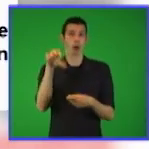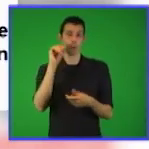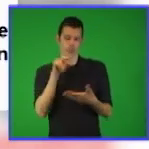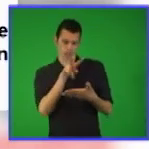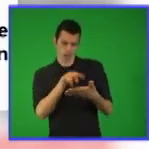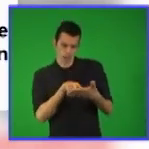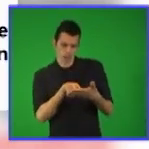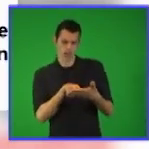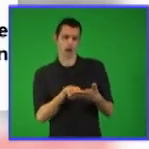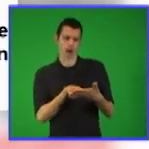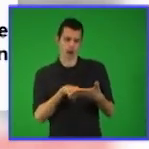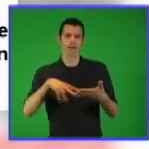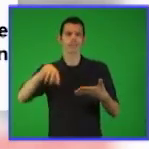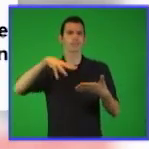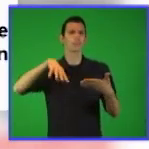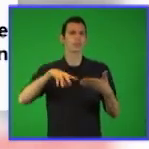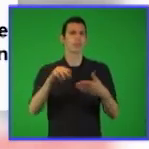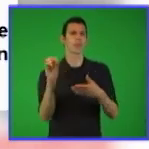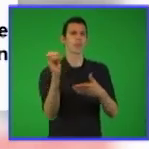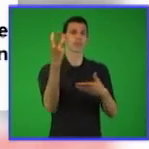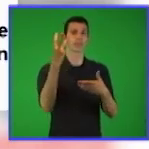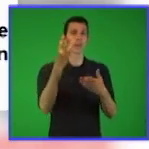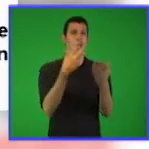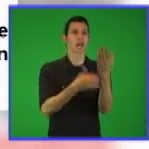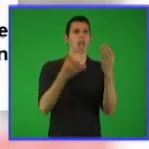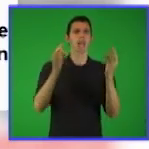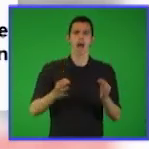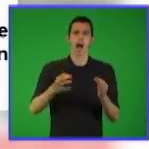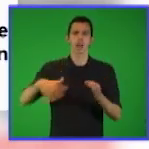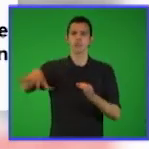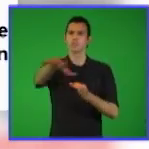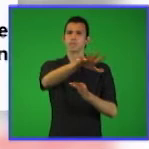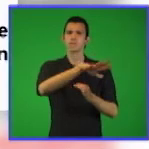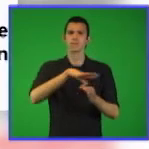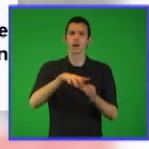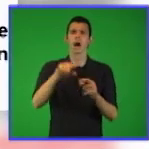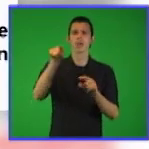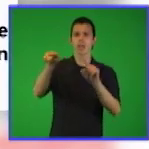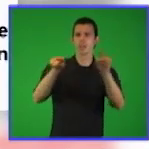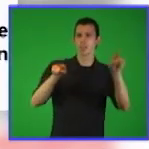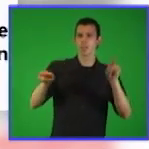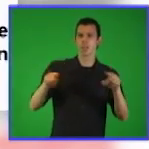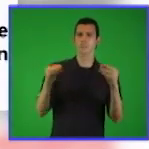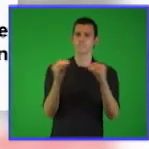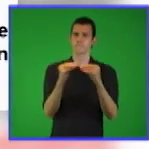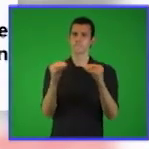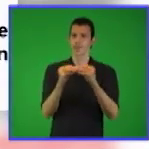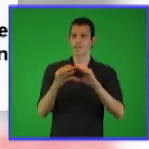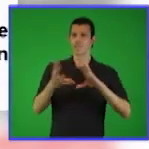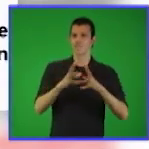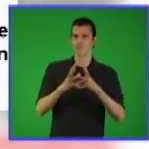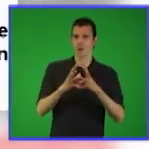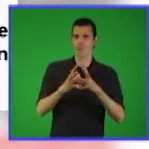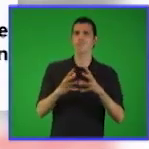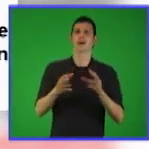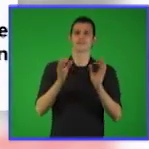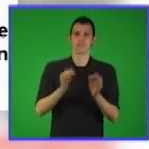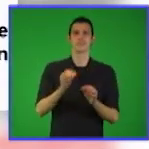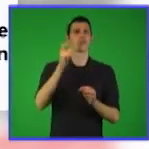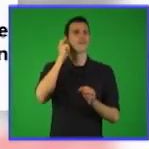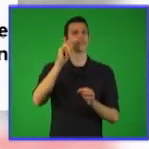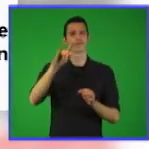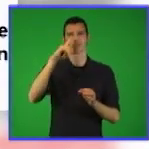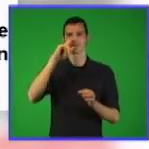independiente puesto que ustedes deberán identificar al menos tres situaciones de la realidad